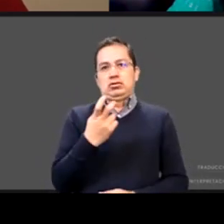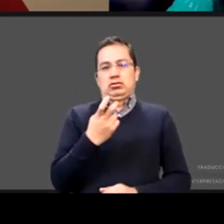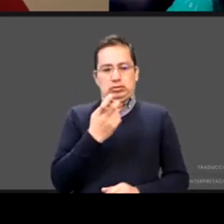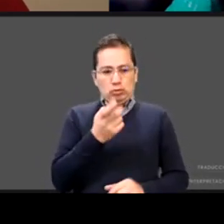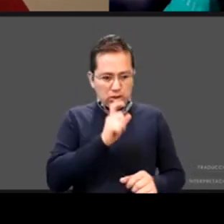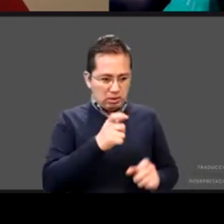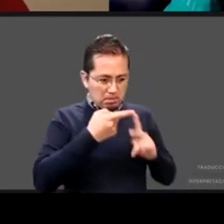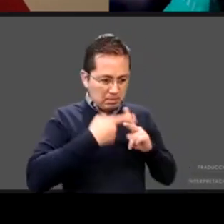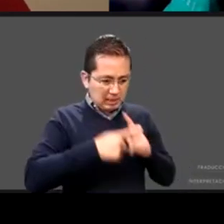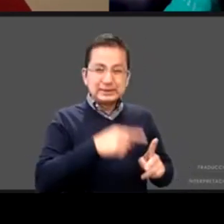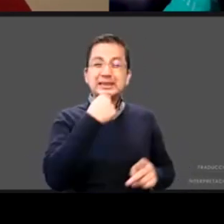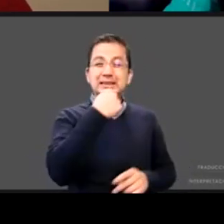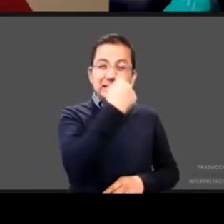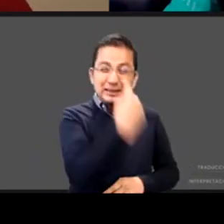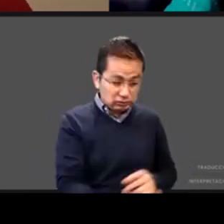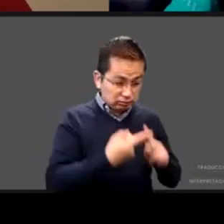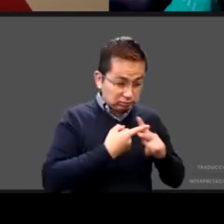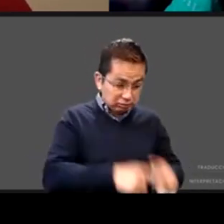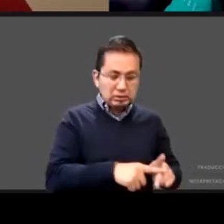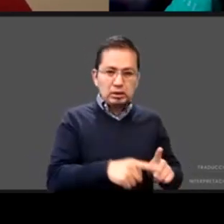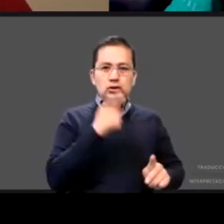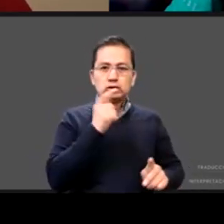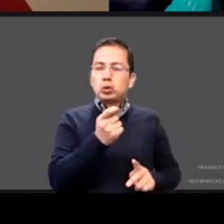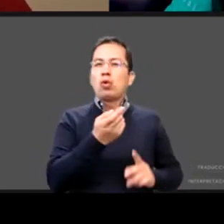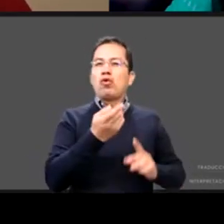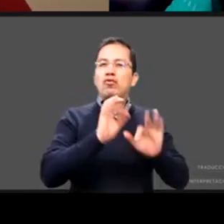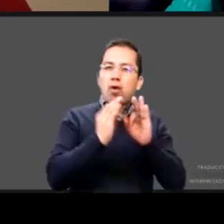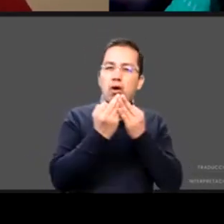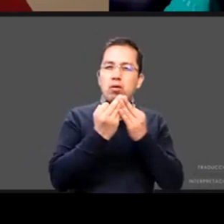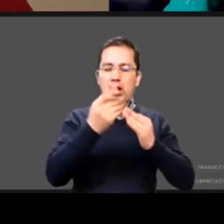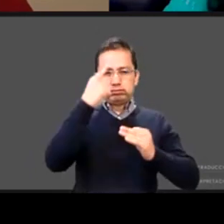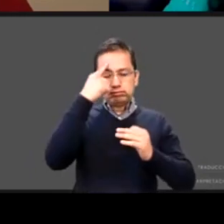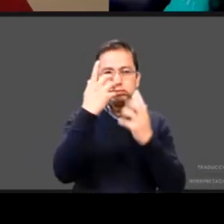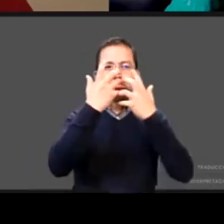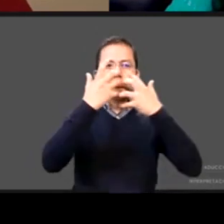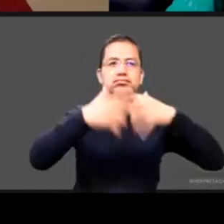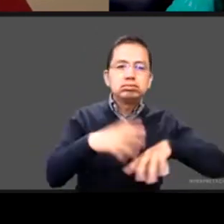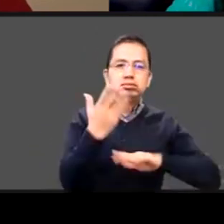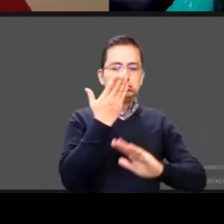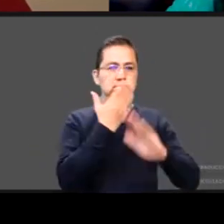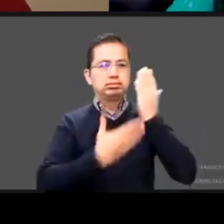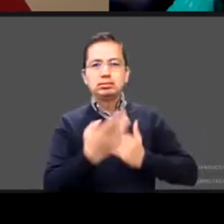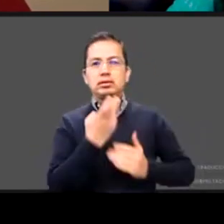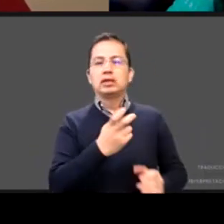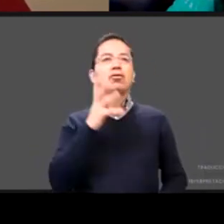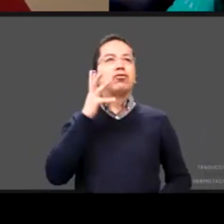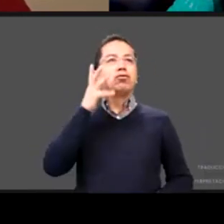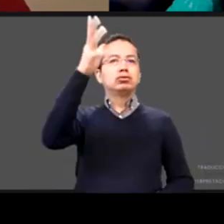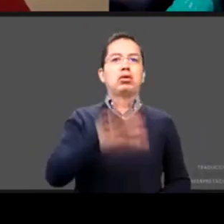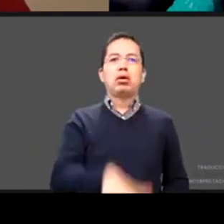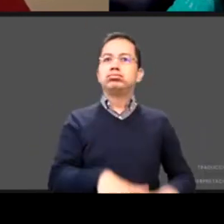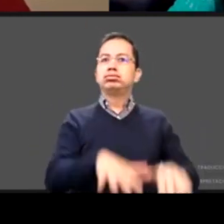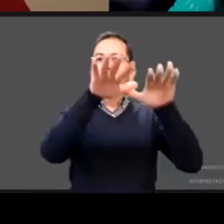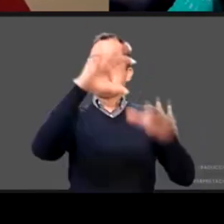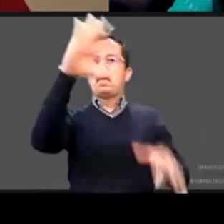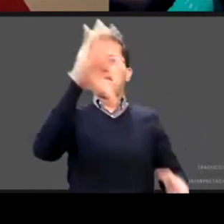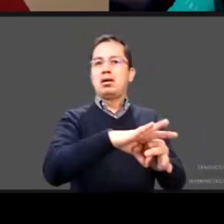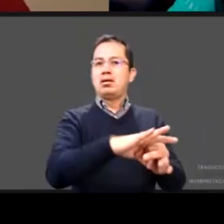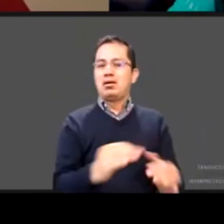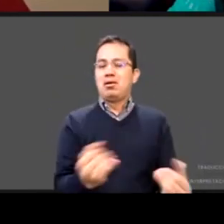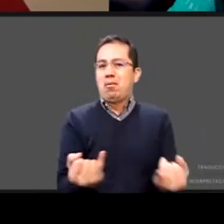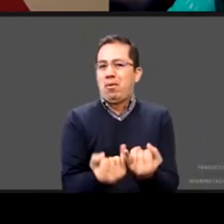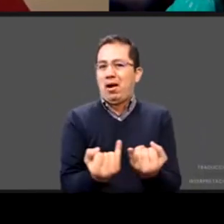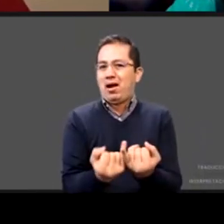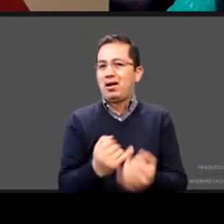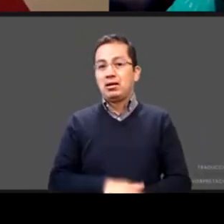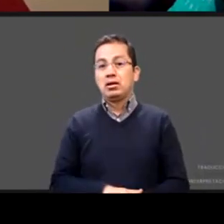personas podemos de forma muy clara darnos cuenta como los principales problemas de este país tienen un origen en